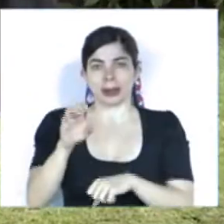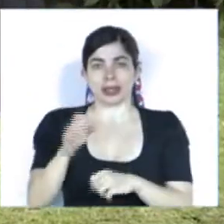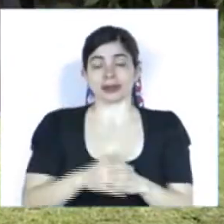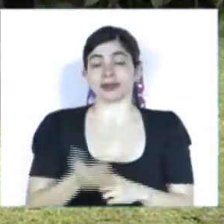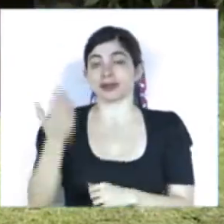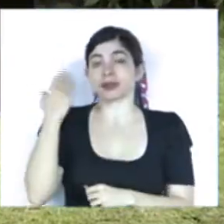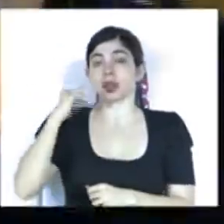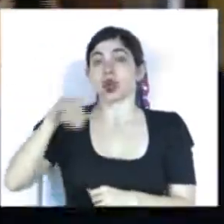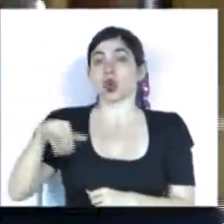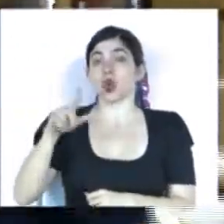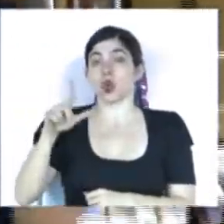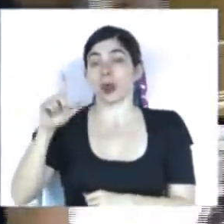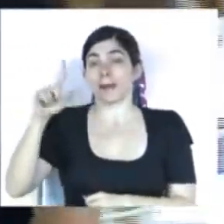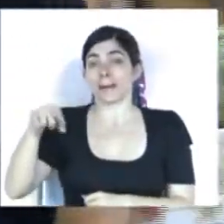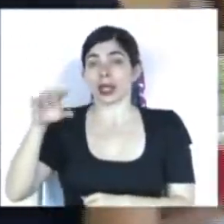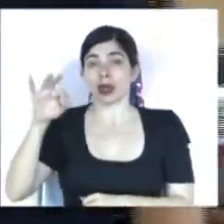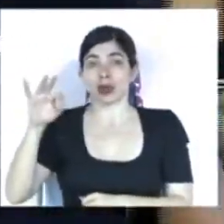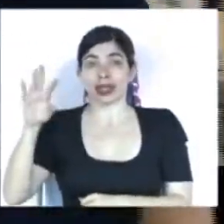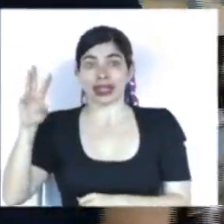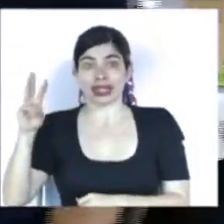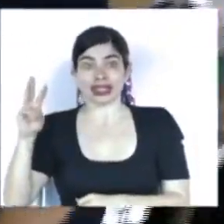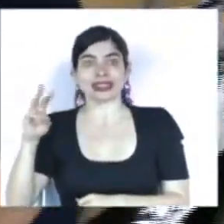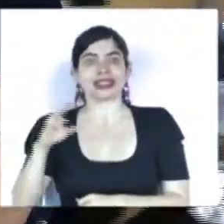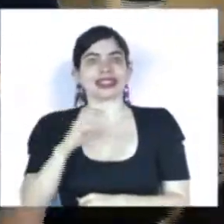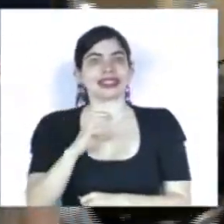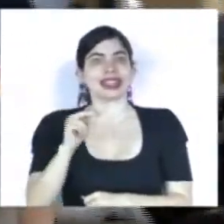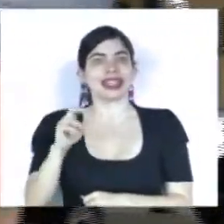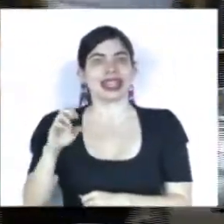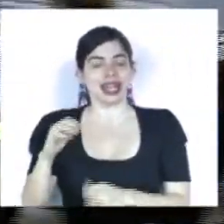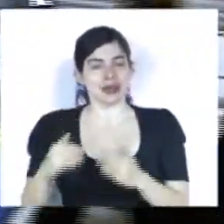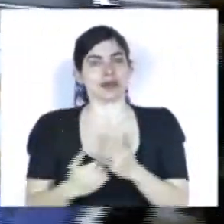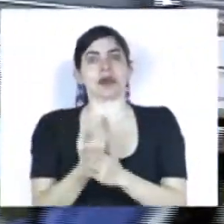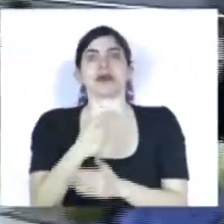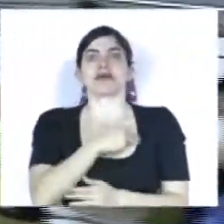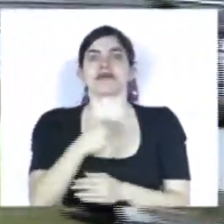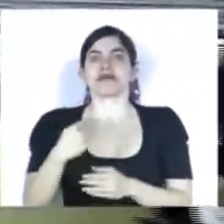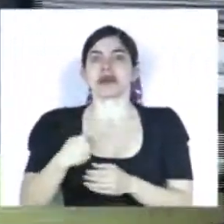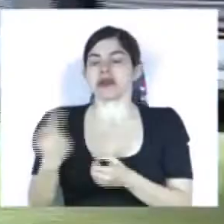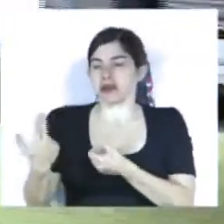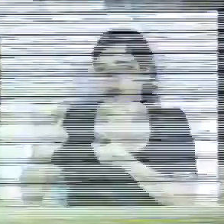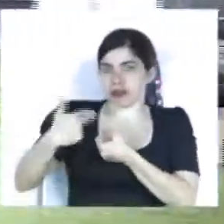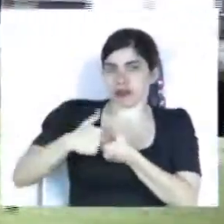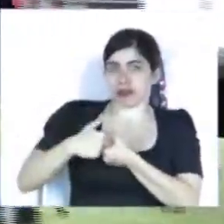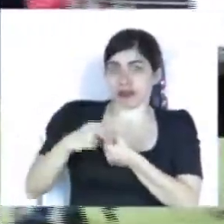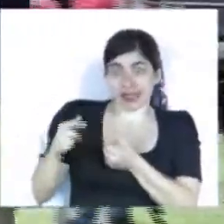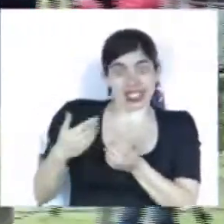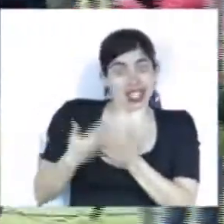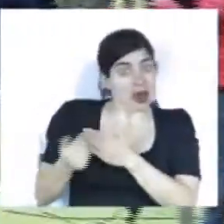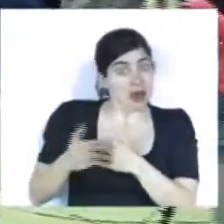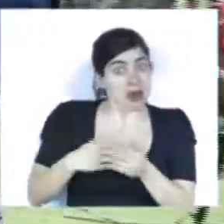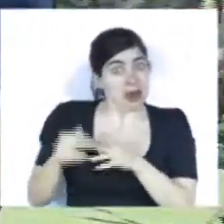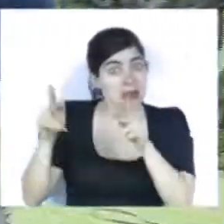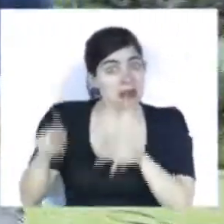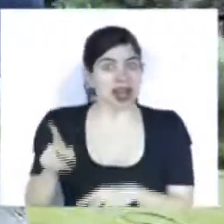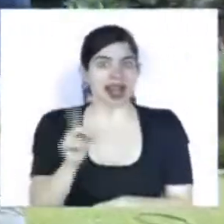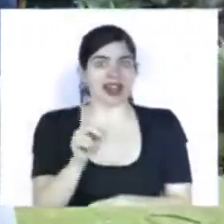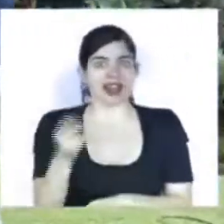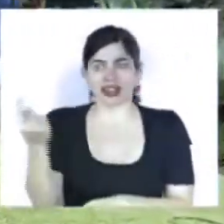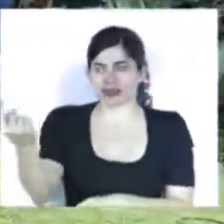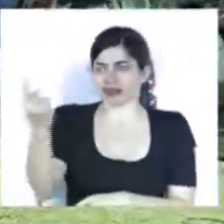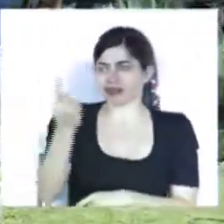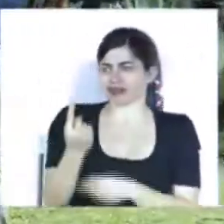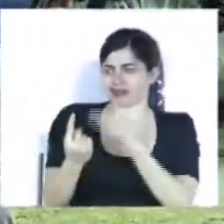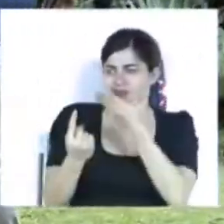1996, la CNE tuvo la dicha de contar con un nuevo miembro en su equipo y no llegó cualquier integrante. Llegó un